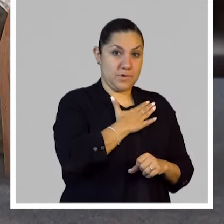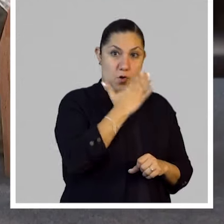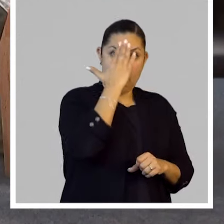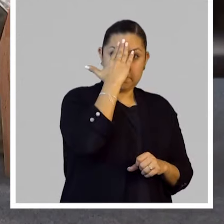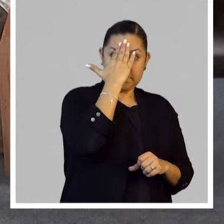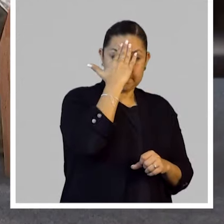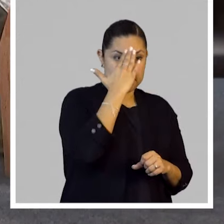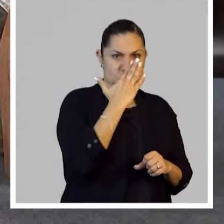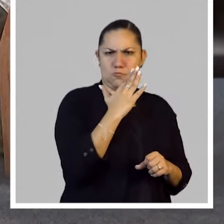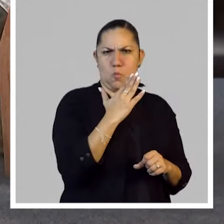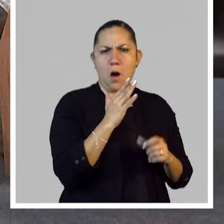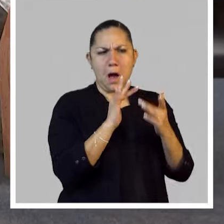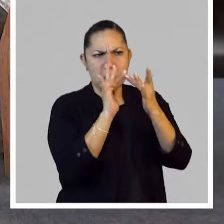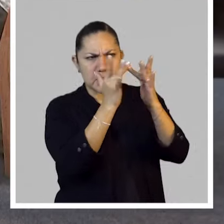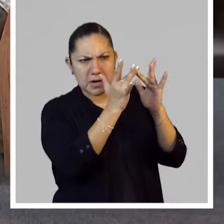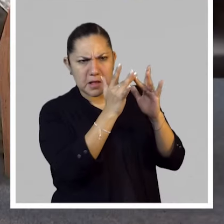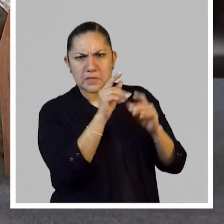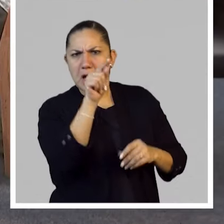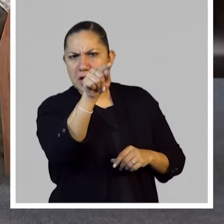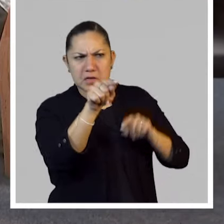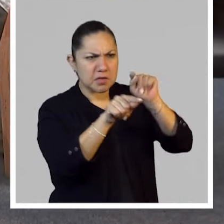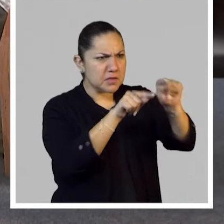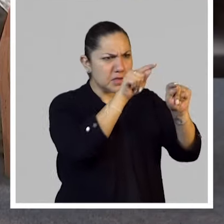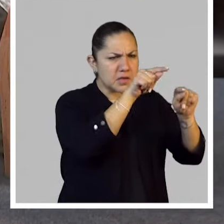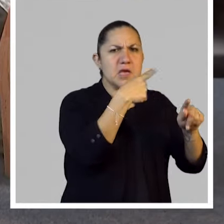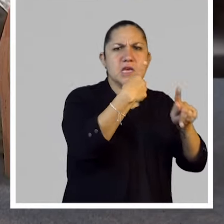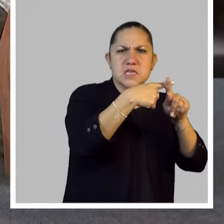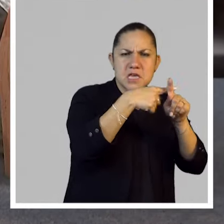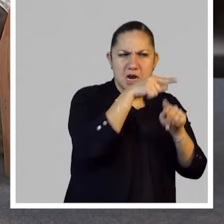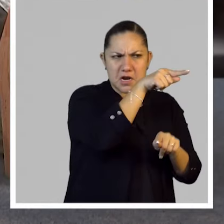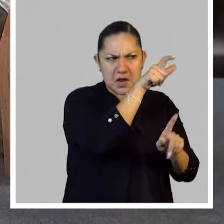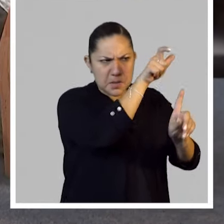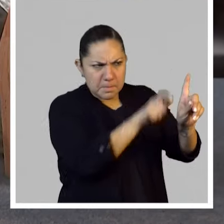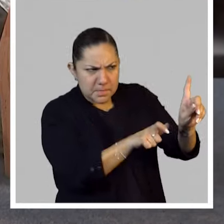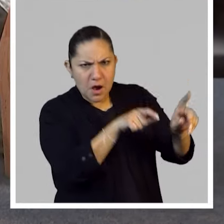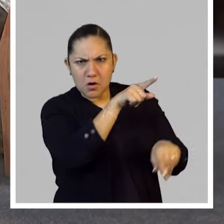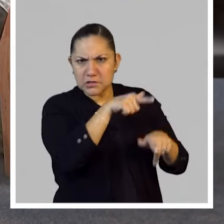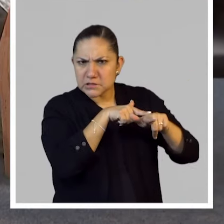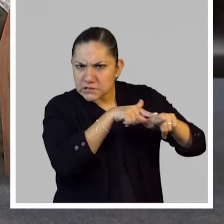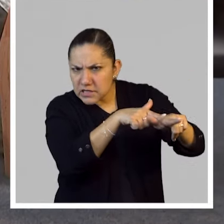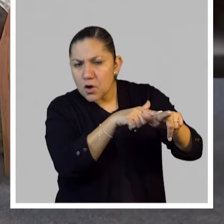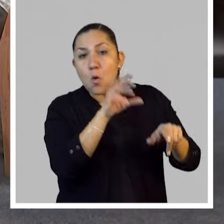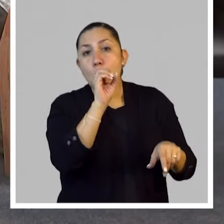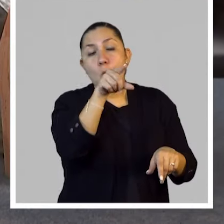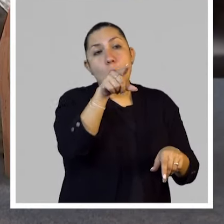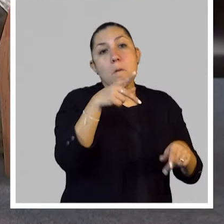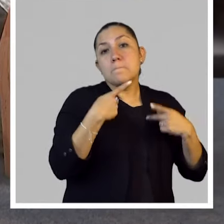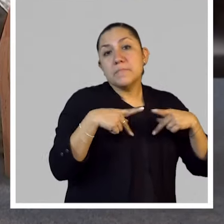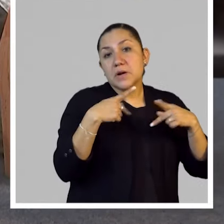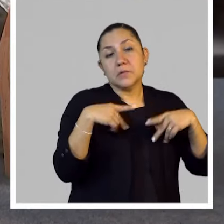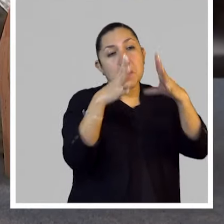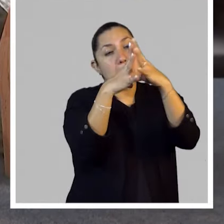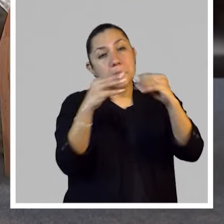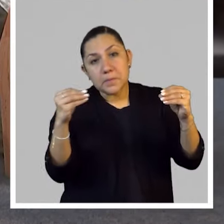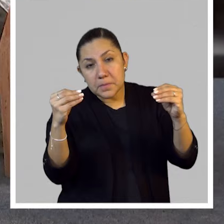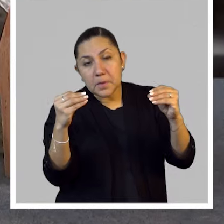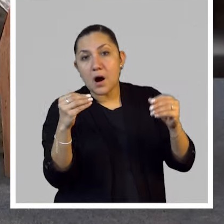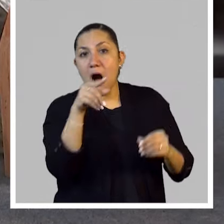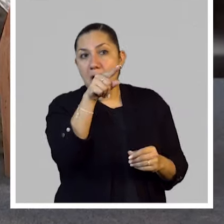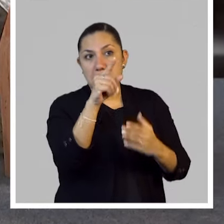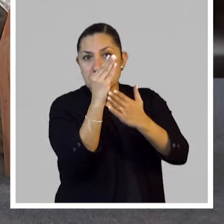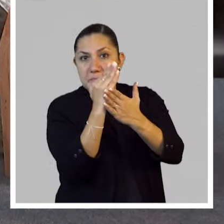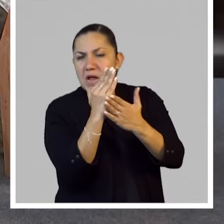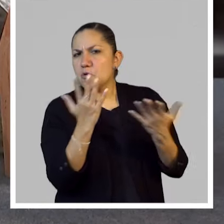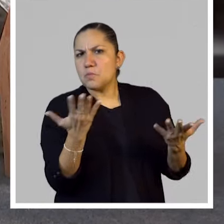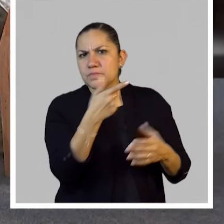periferias, no hay entrada, no hay salida y, pues, es como una red ahí más rizomática sin